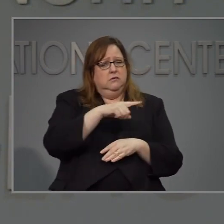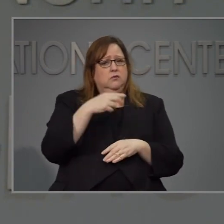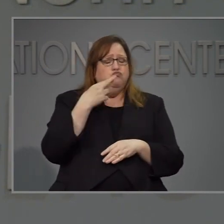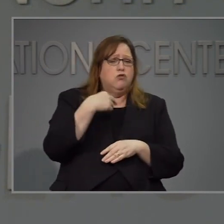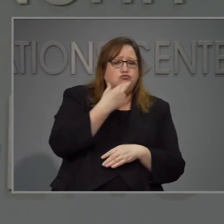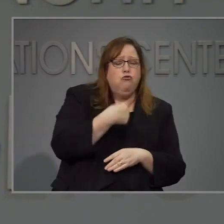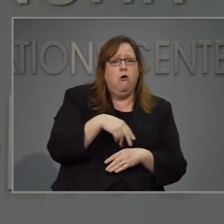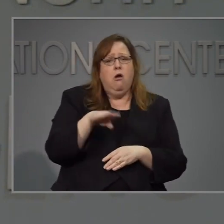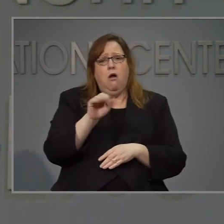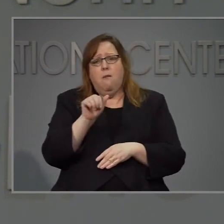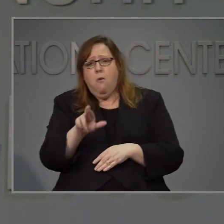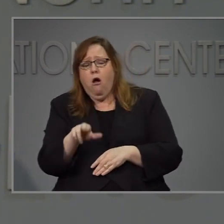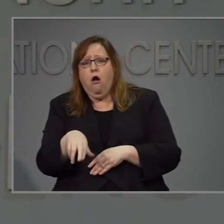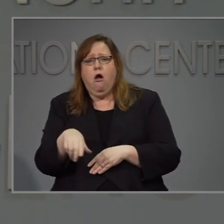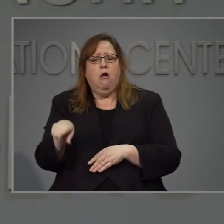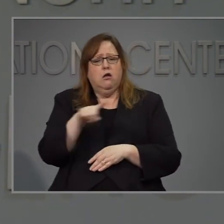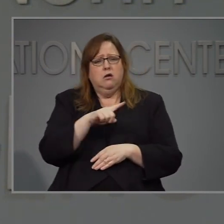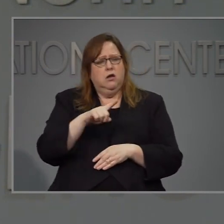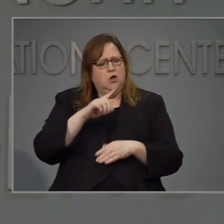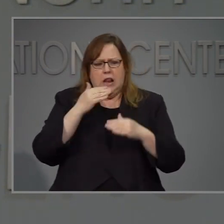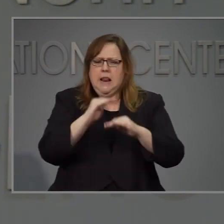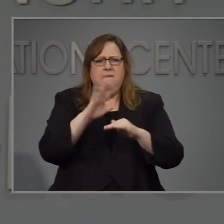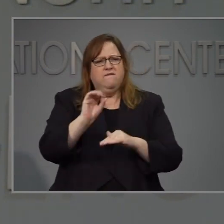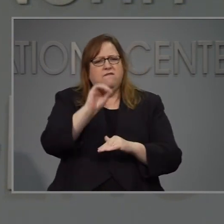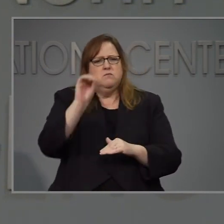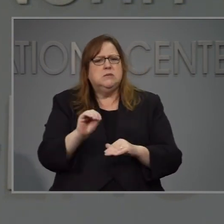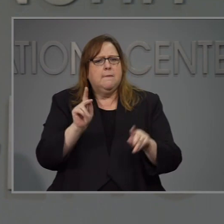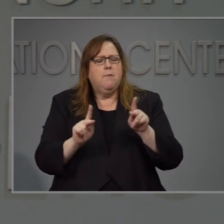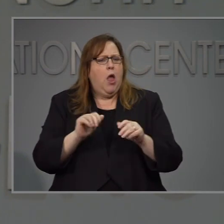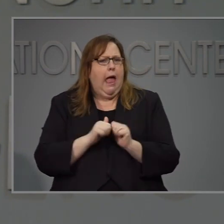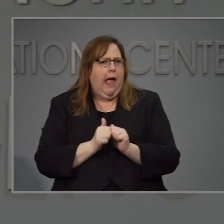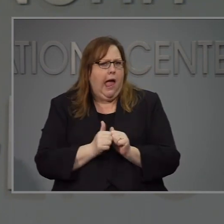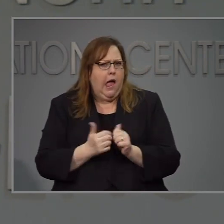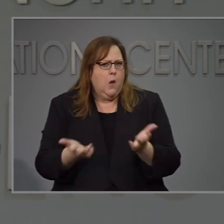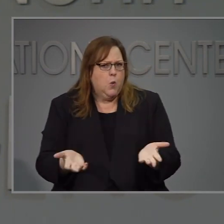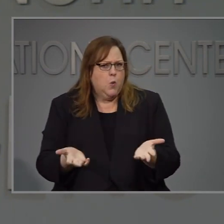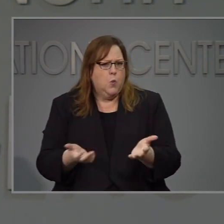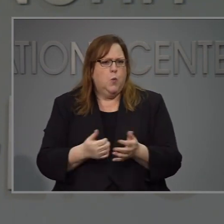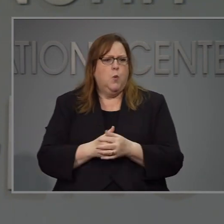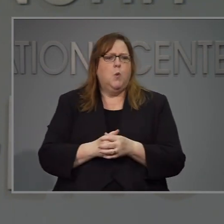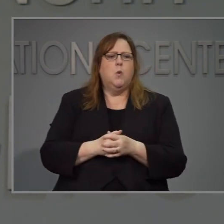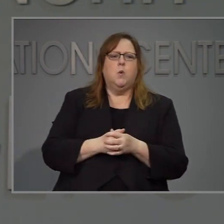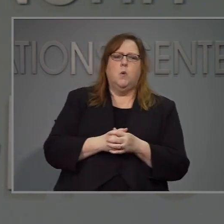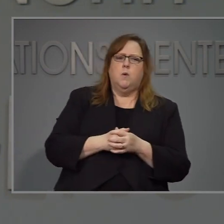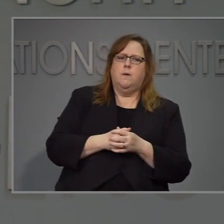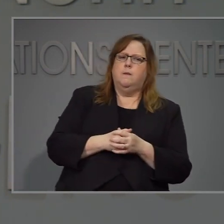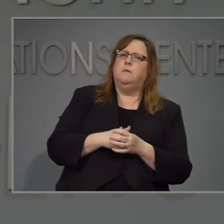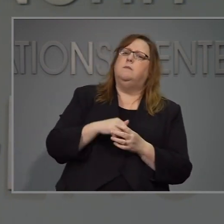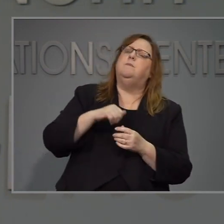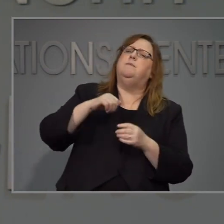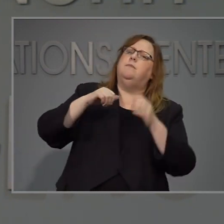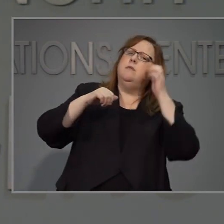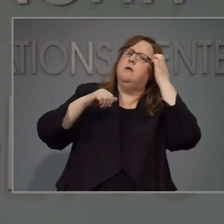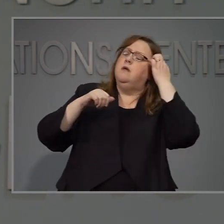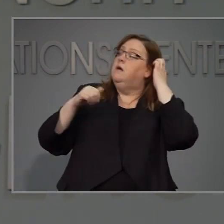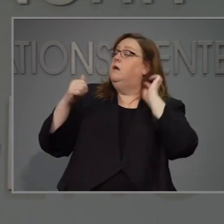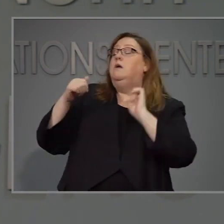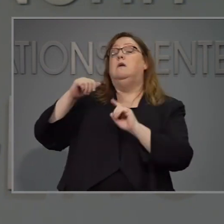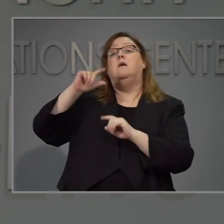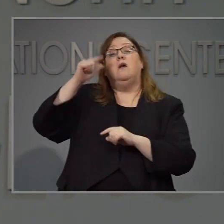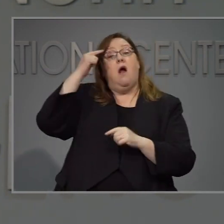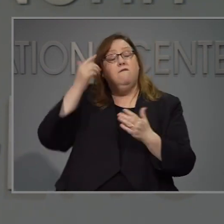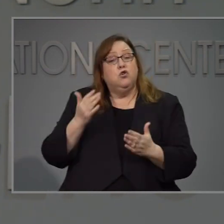como va a aserciorarse de que cumplan su orden respuesta. en todo el estado la mayoría de los